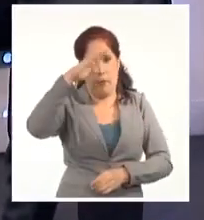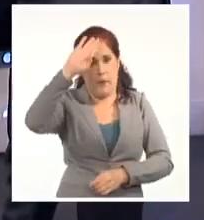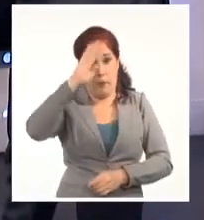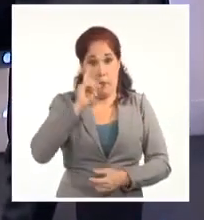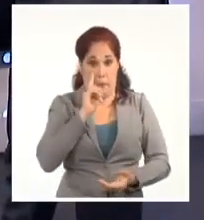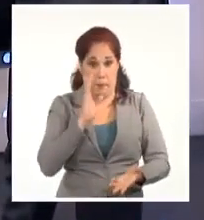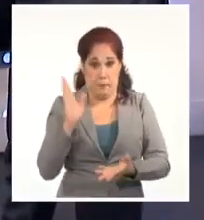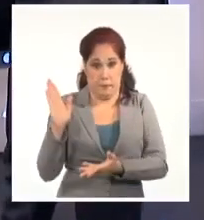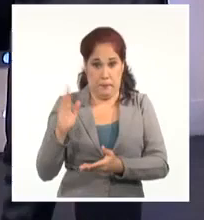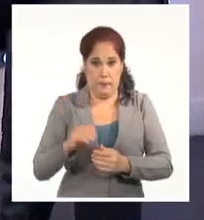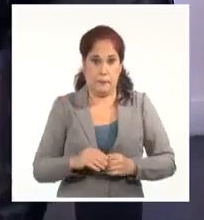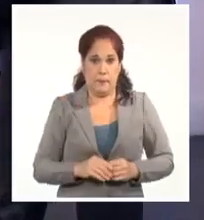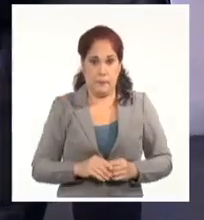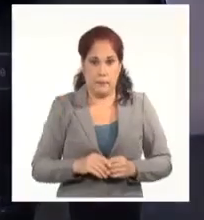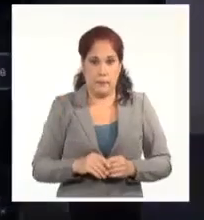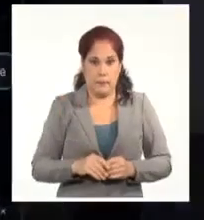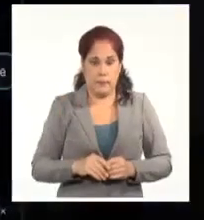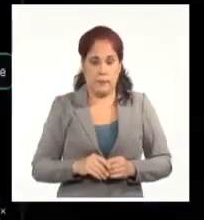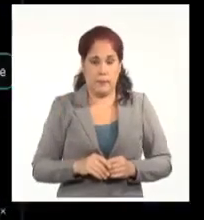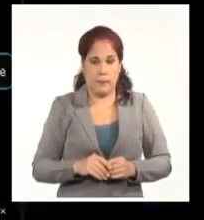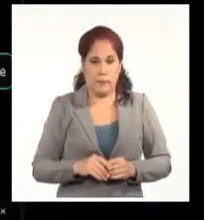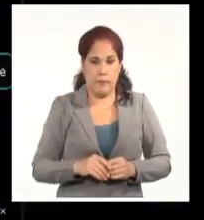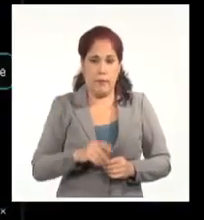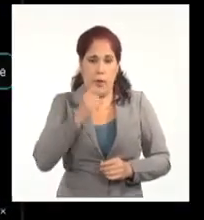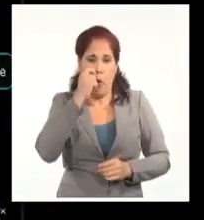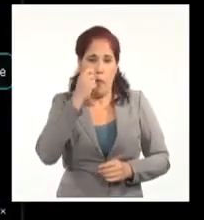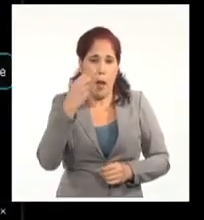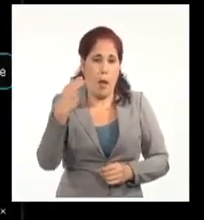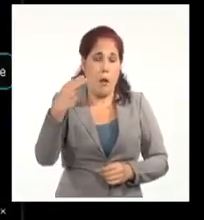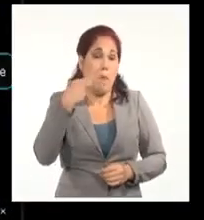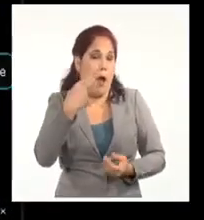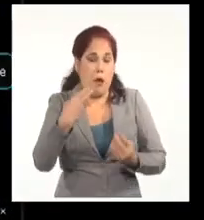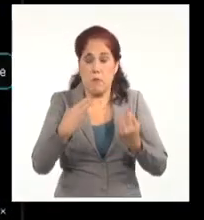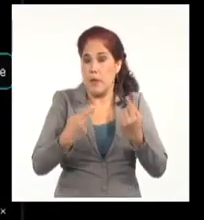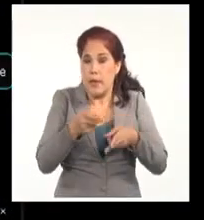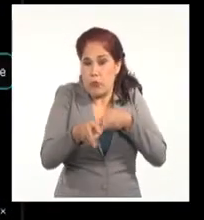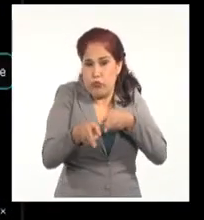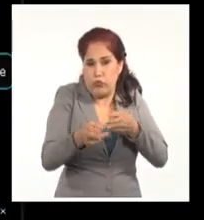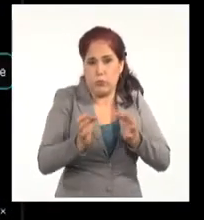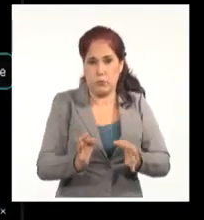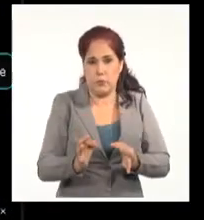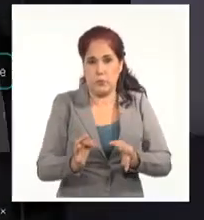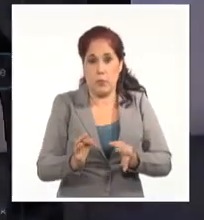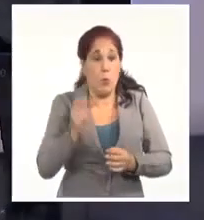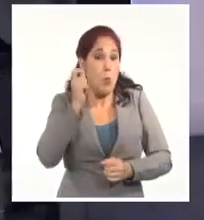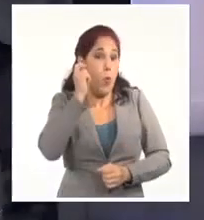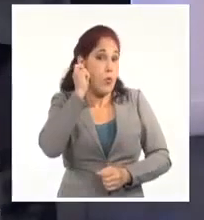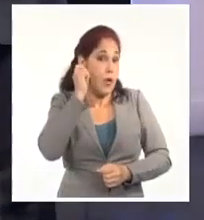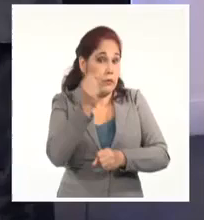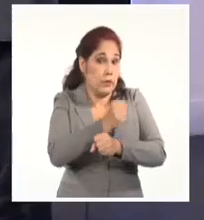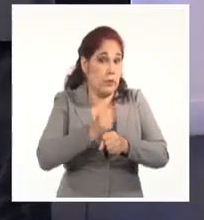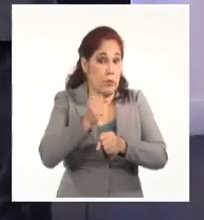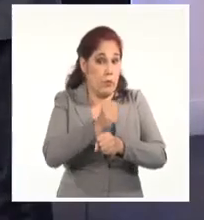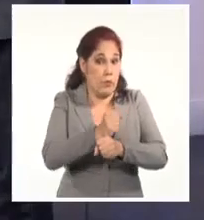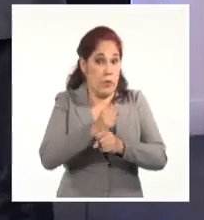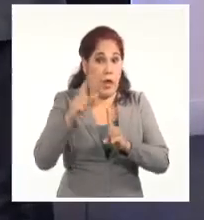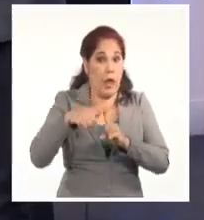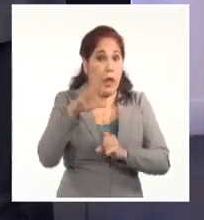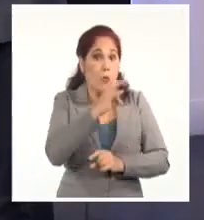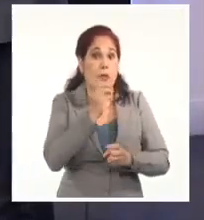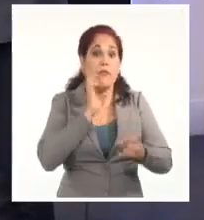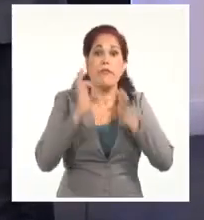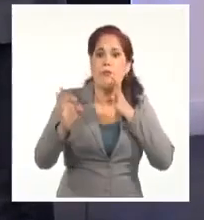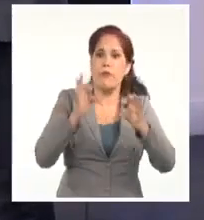Esta es la imagen del ciudadano supuestamente que fue asesinado. Esta usuaria denuncia desde su cuenta en Facebook como,